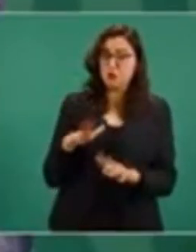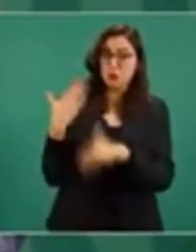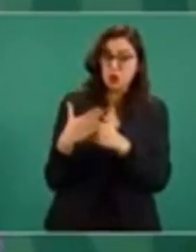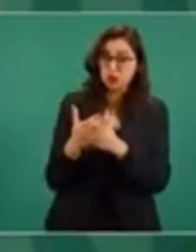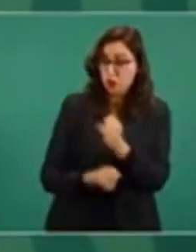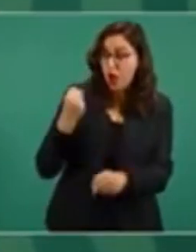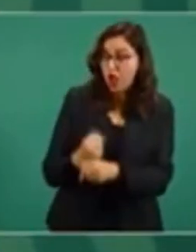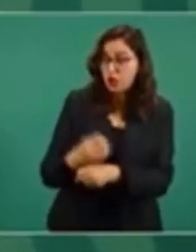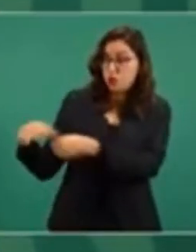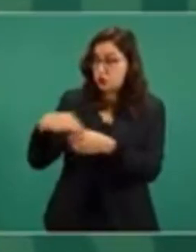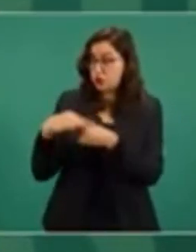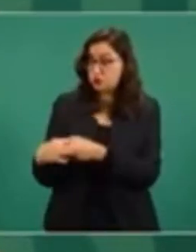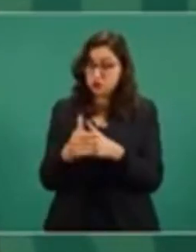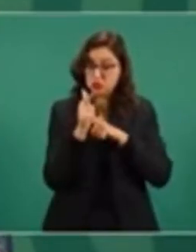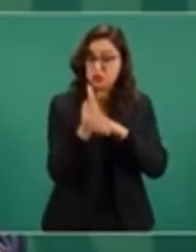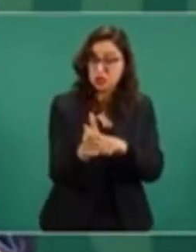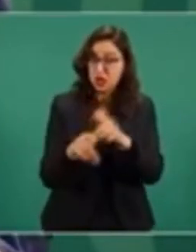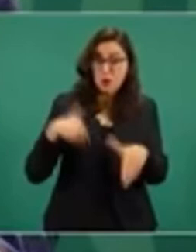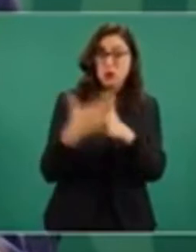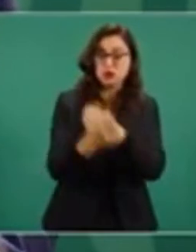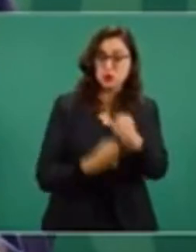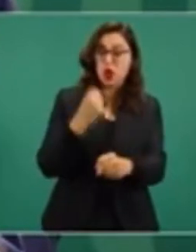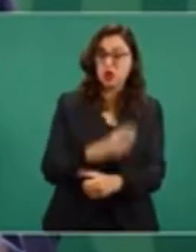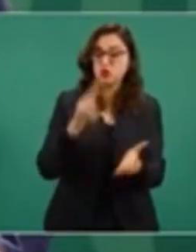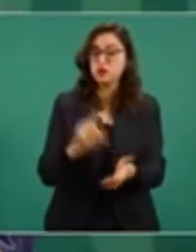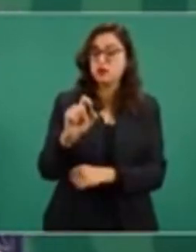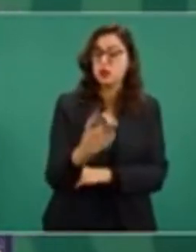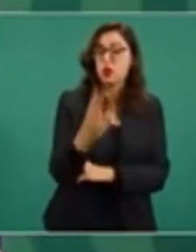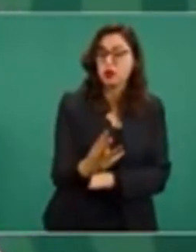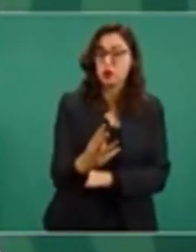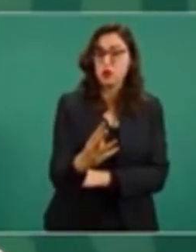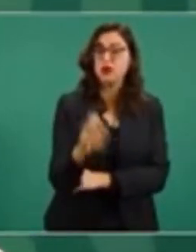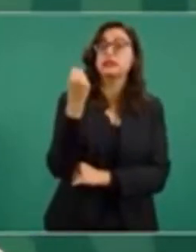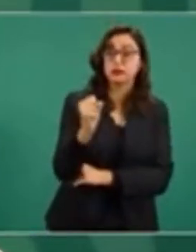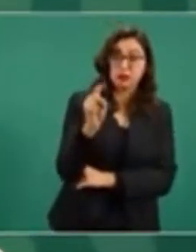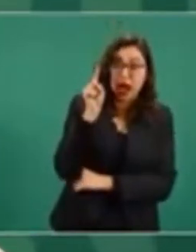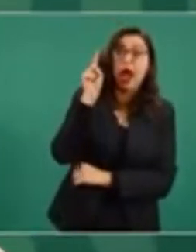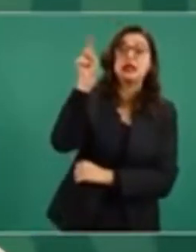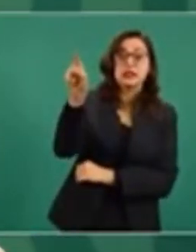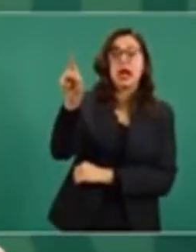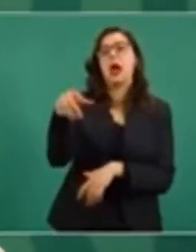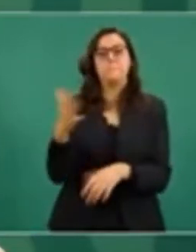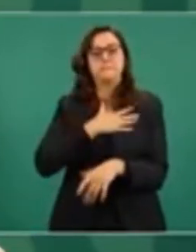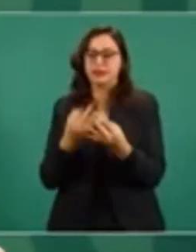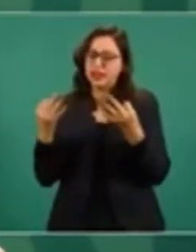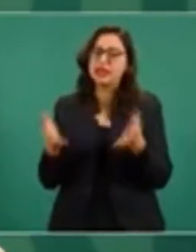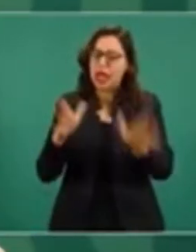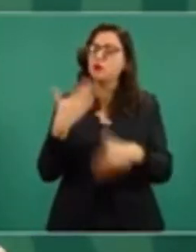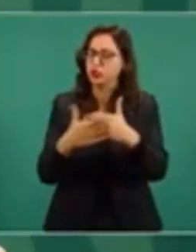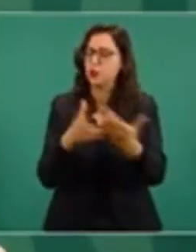prueba de la revocación del mandato, termino en septiembre del 24, y ahí sí, allá donde va a variar mucho más